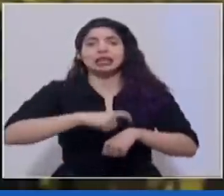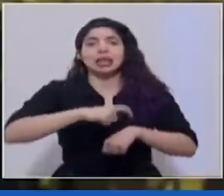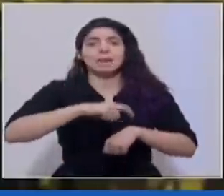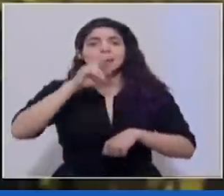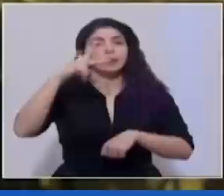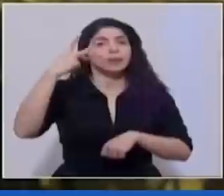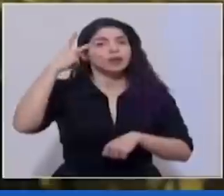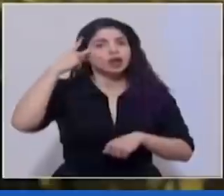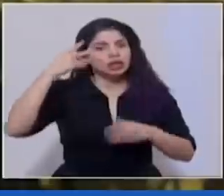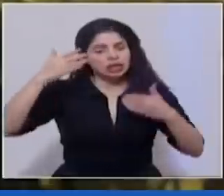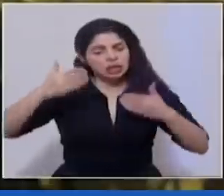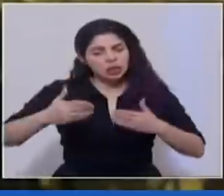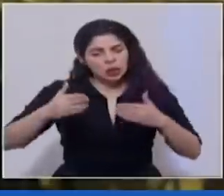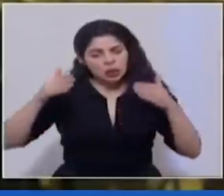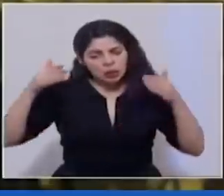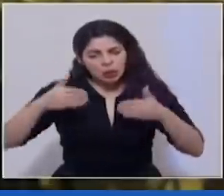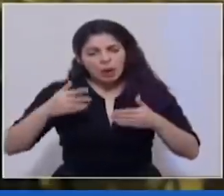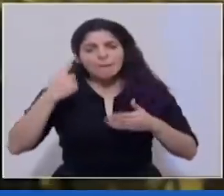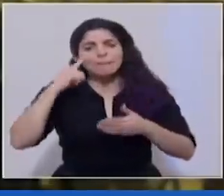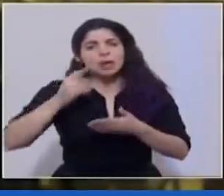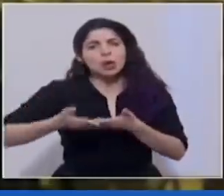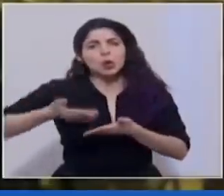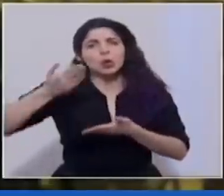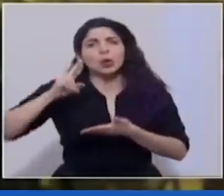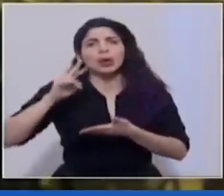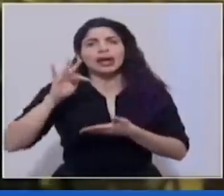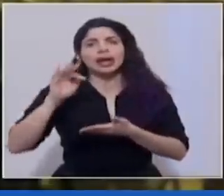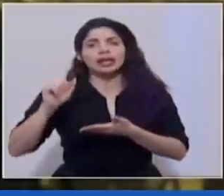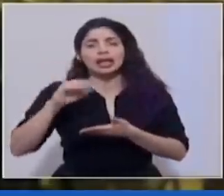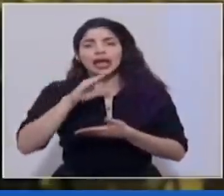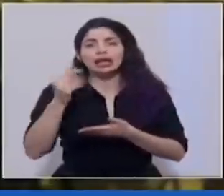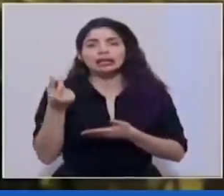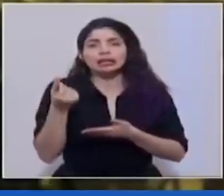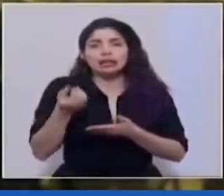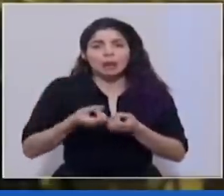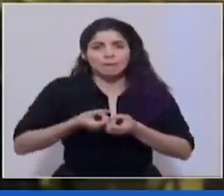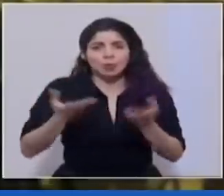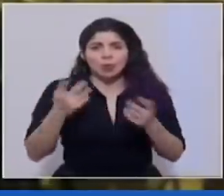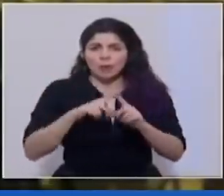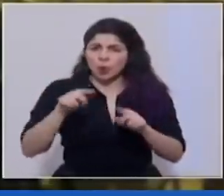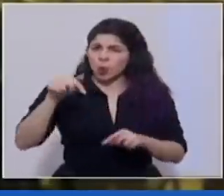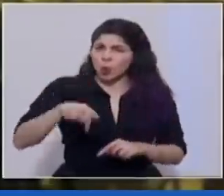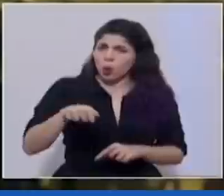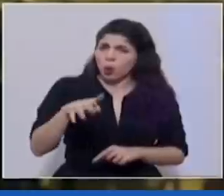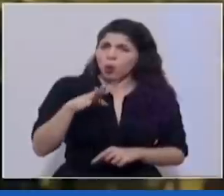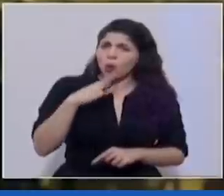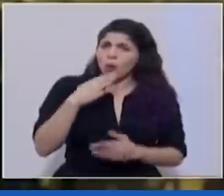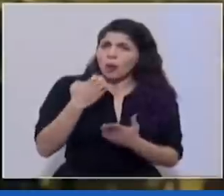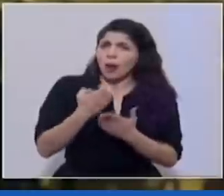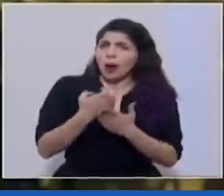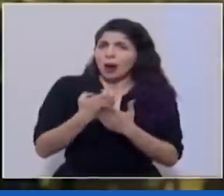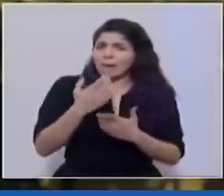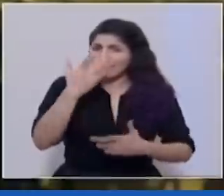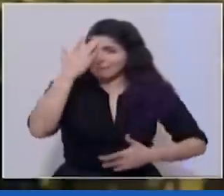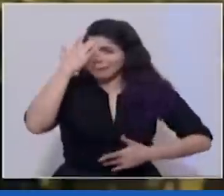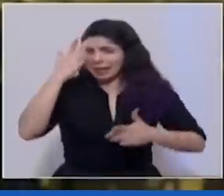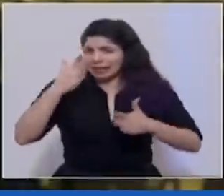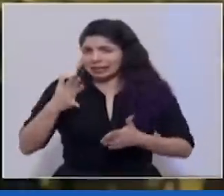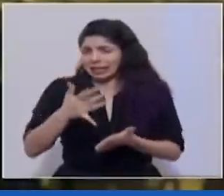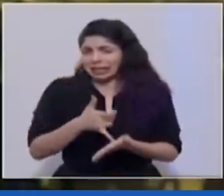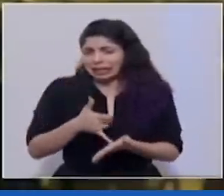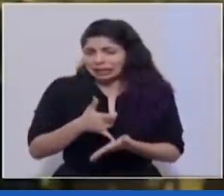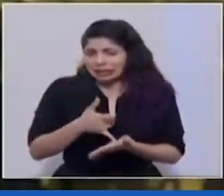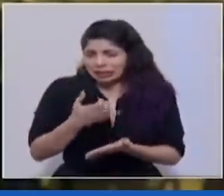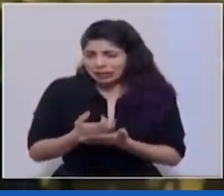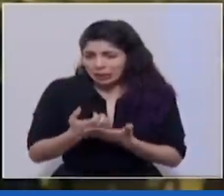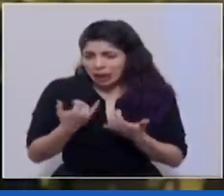para el tema de grabar o aumentar renta y también los salarios públicos. Hoy justamente usted habla de que la economía es un paciente delicado. Ya llegó ese